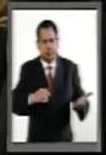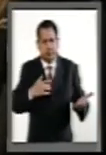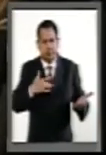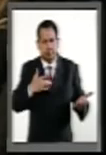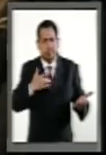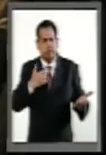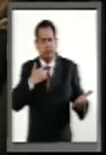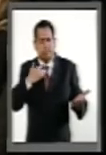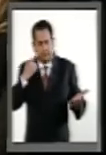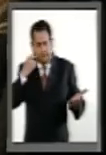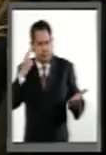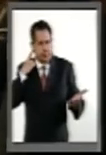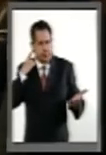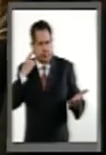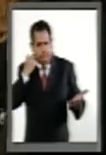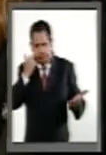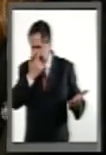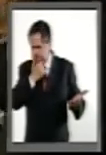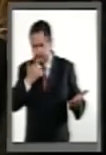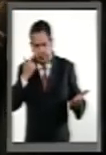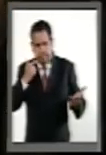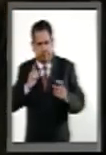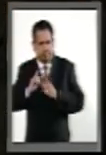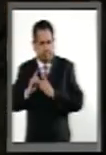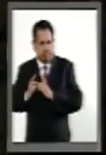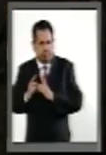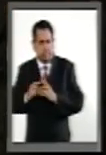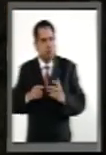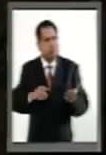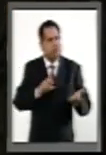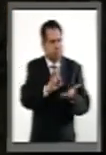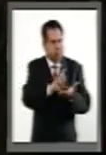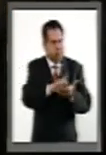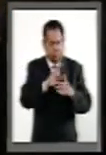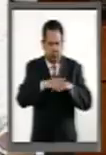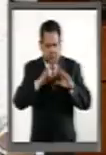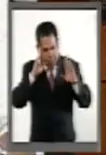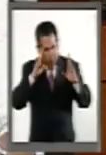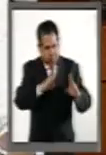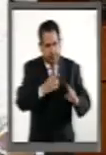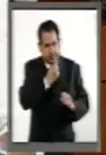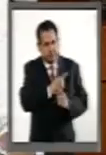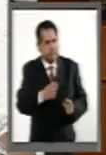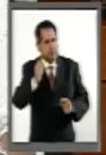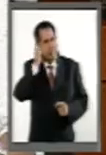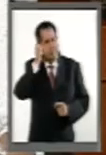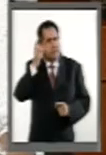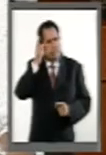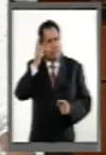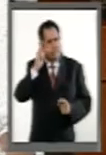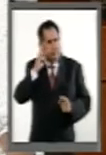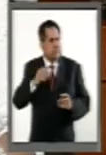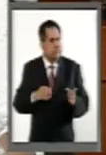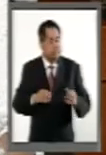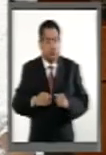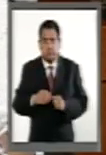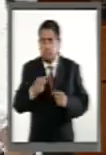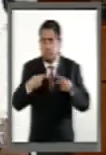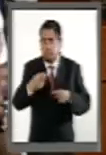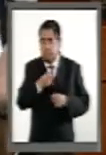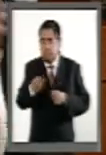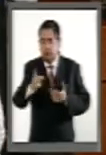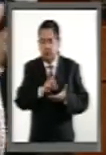especialmente de las niñas y los niños con síndrome de Down. Para las personas con discapacidad...